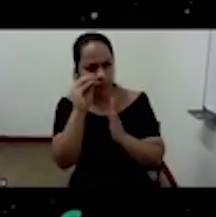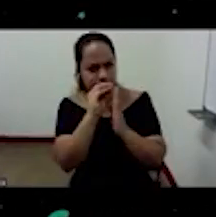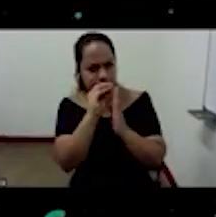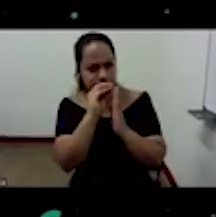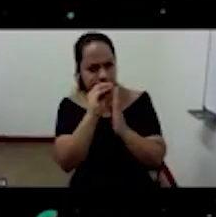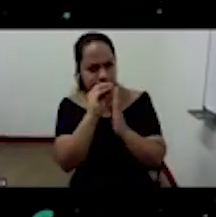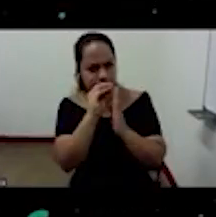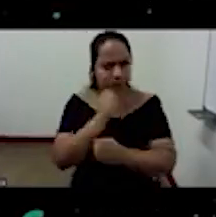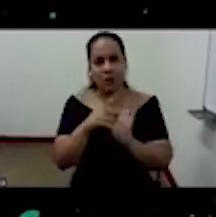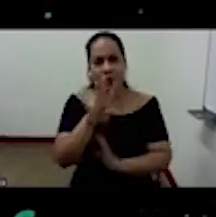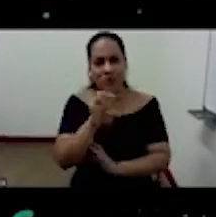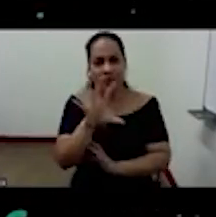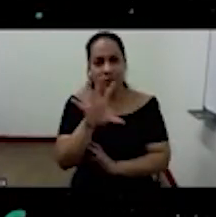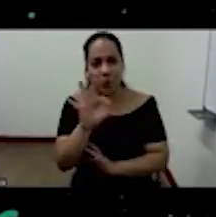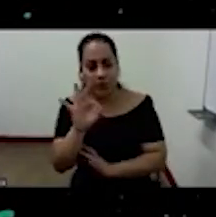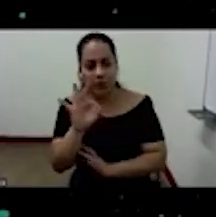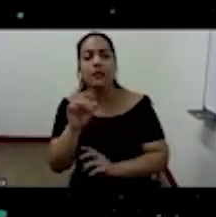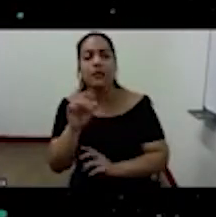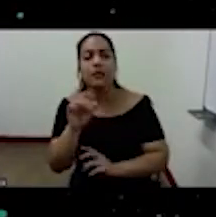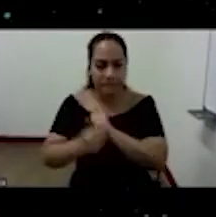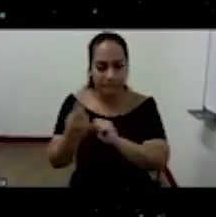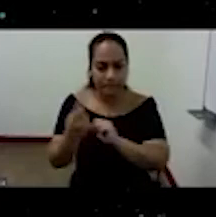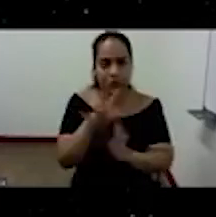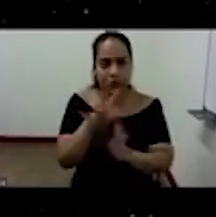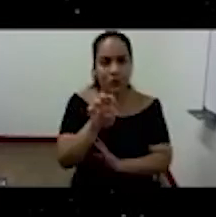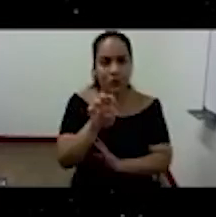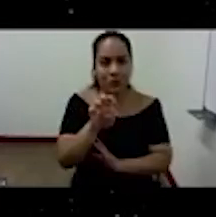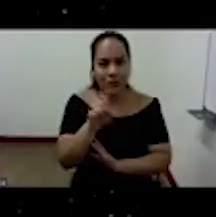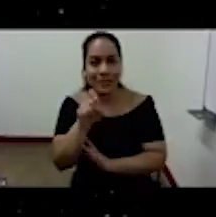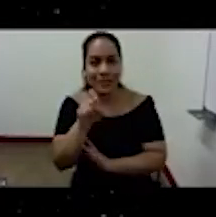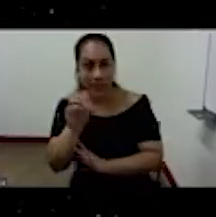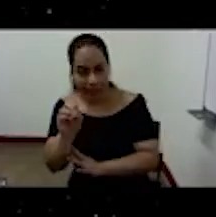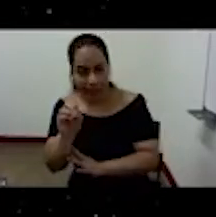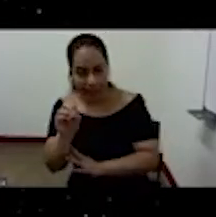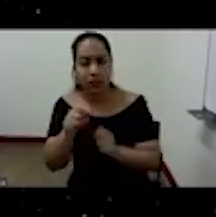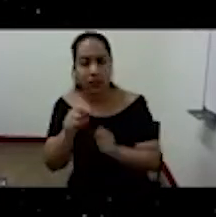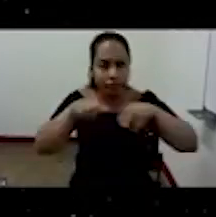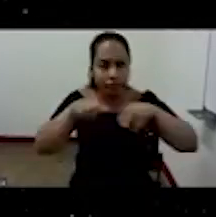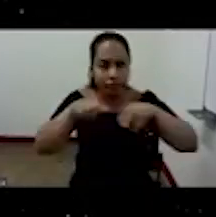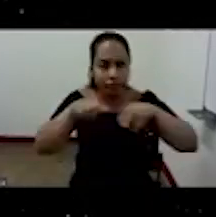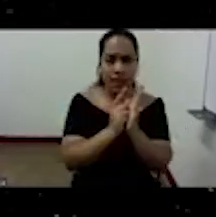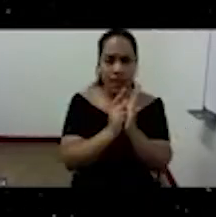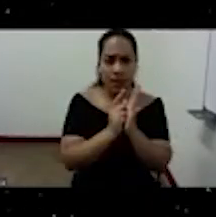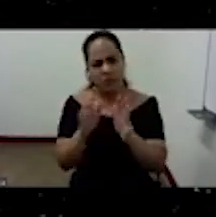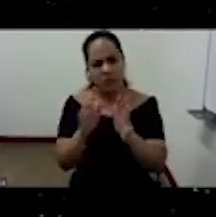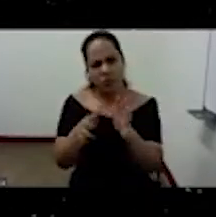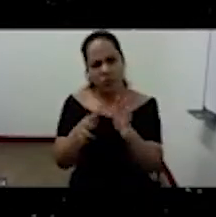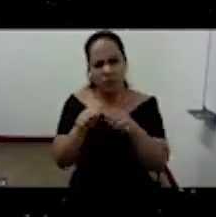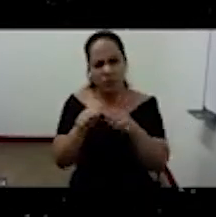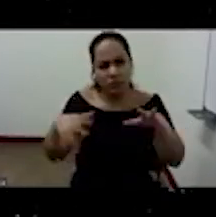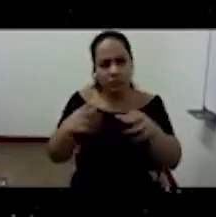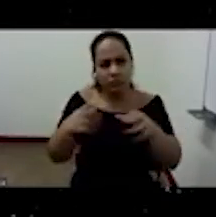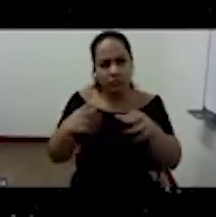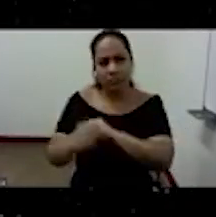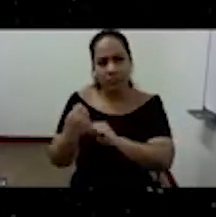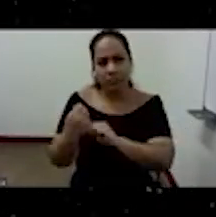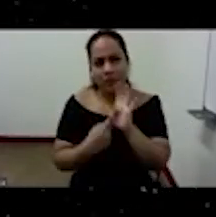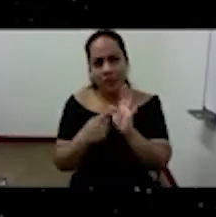60 el libro ha sido publicado en el 1962 me parece